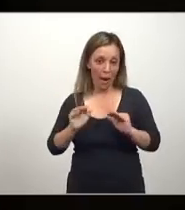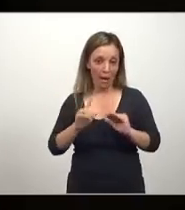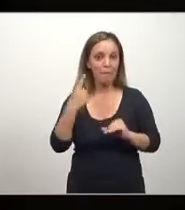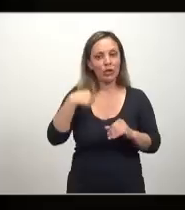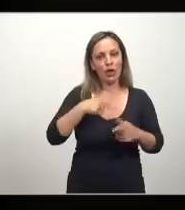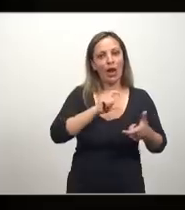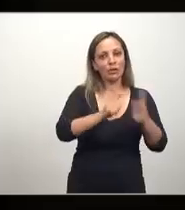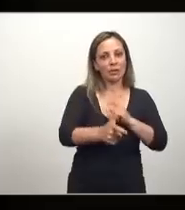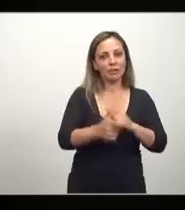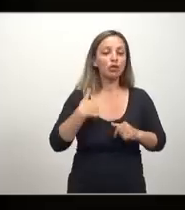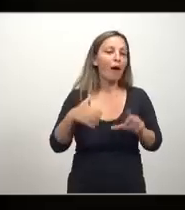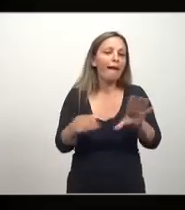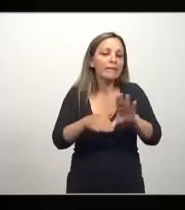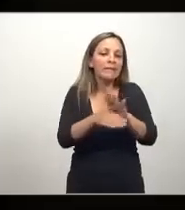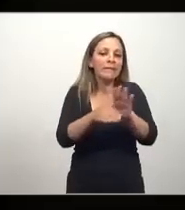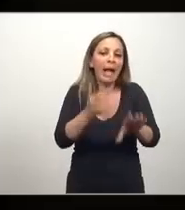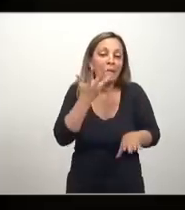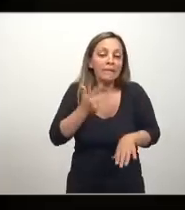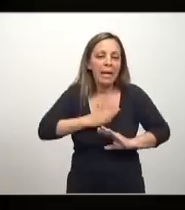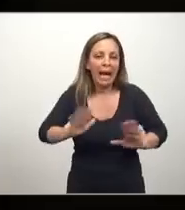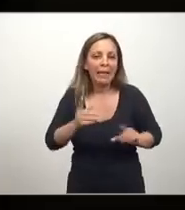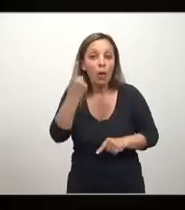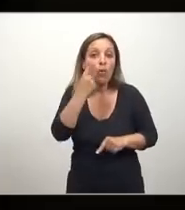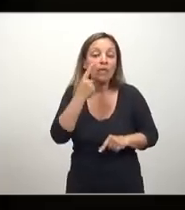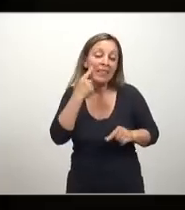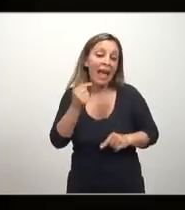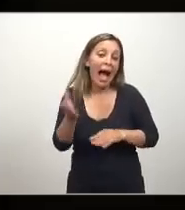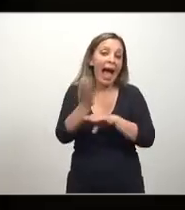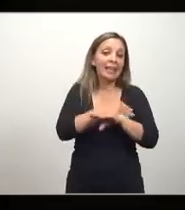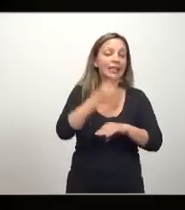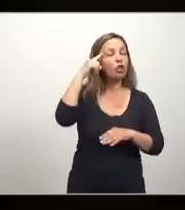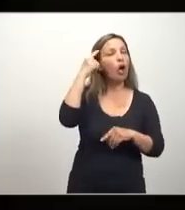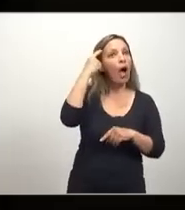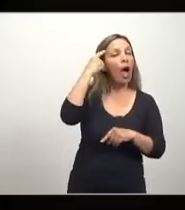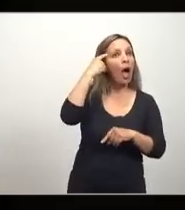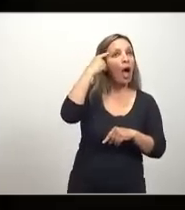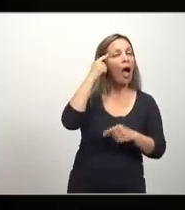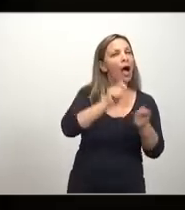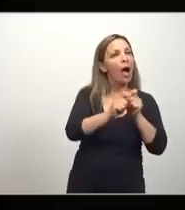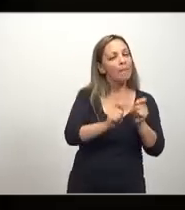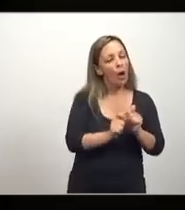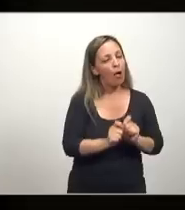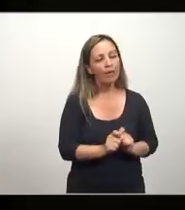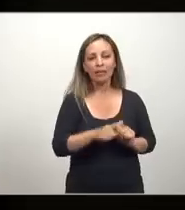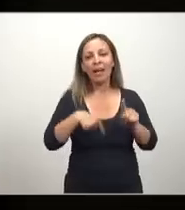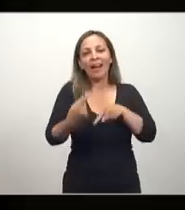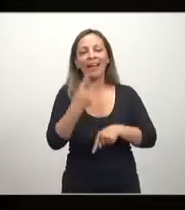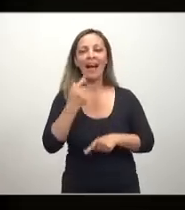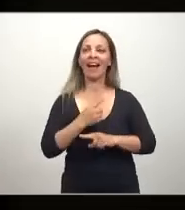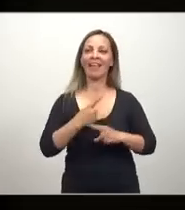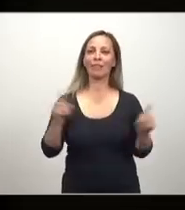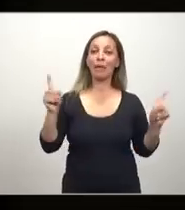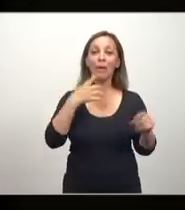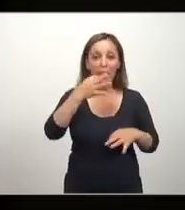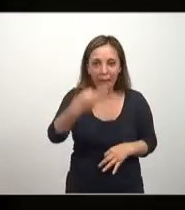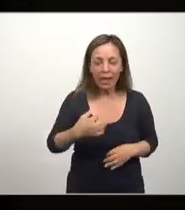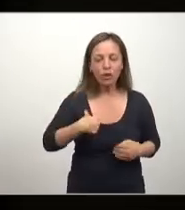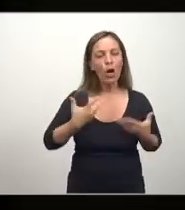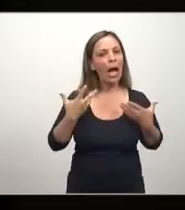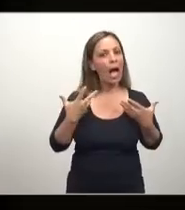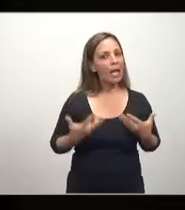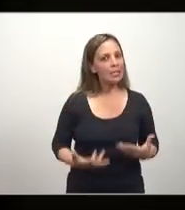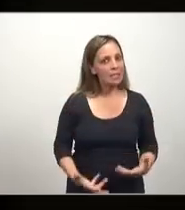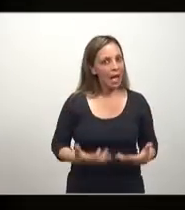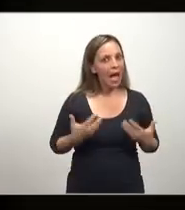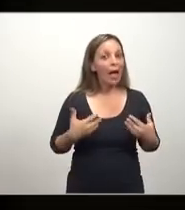soy perfeccionista y no duermo antes de cada conferencia para revisar todo, pero estaba tan cansado, porque,